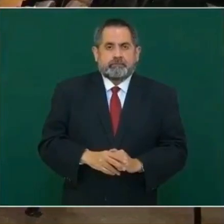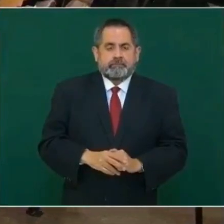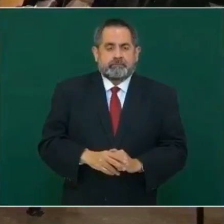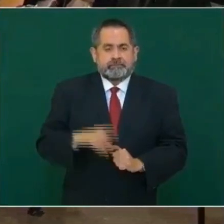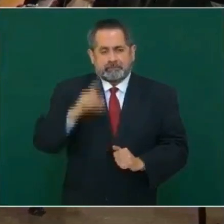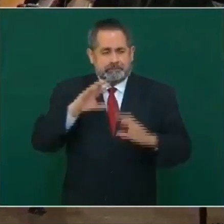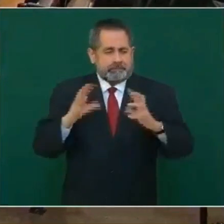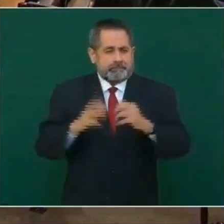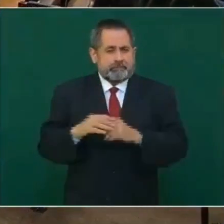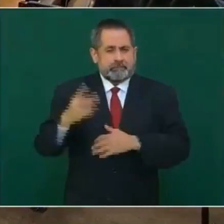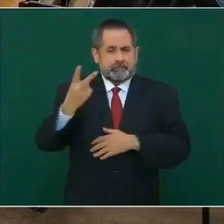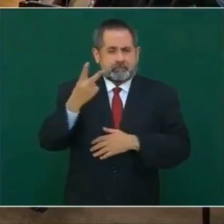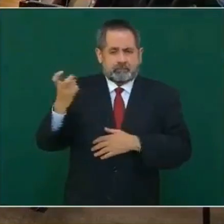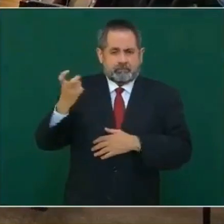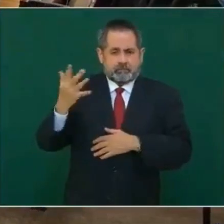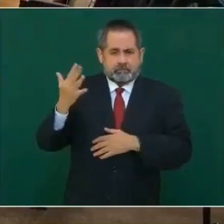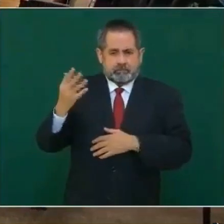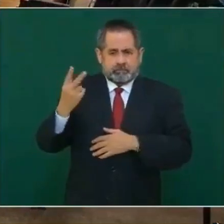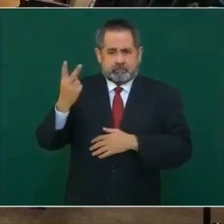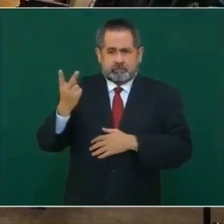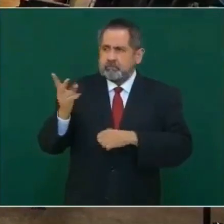de 252 días,